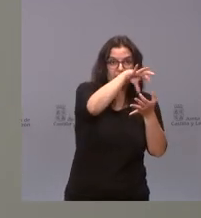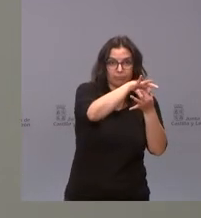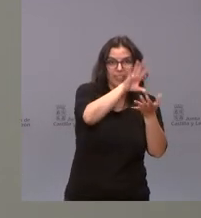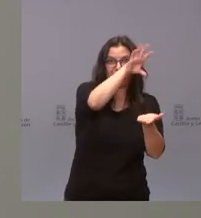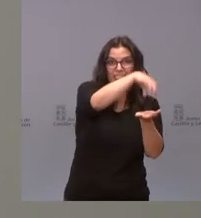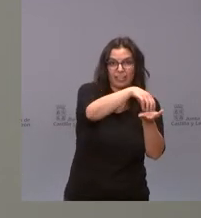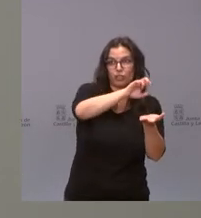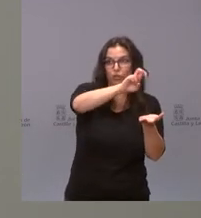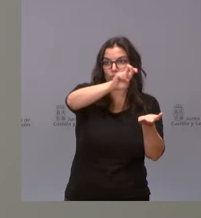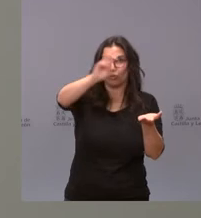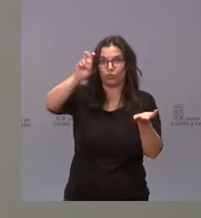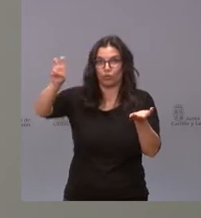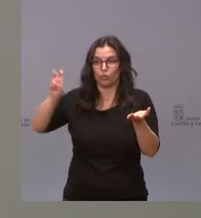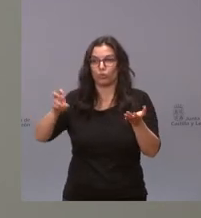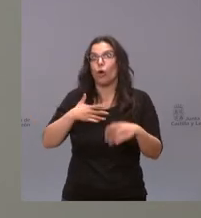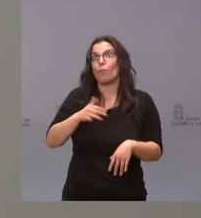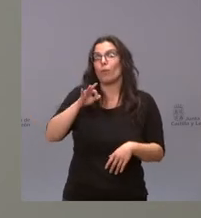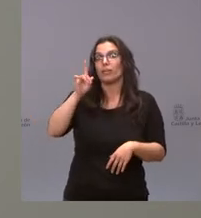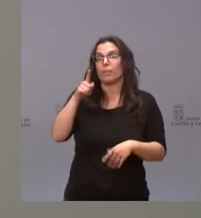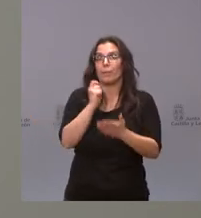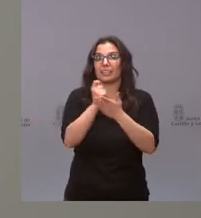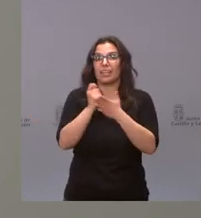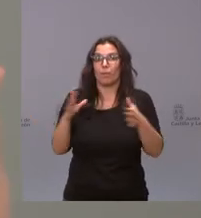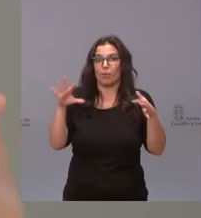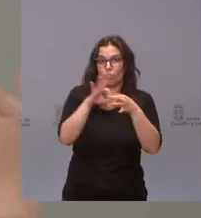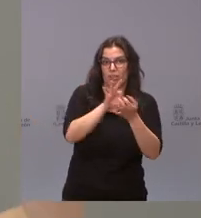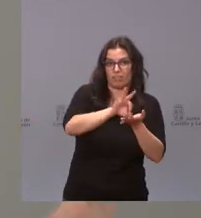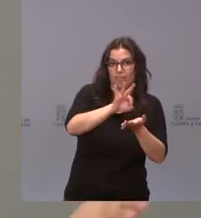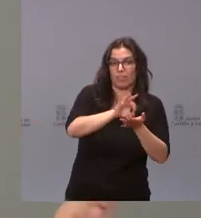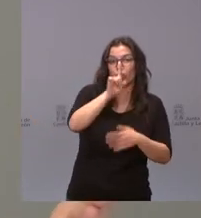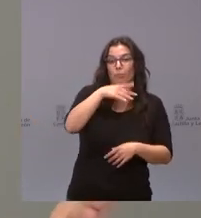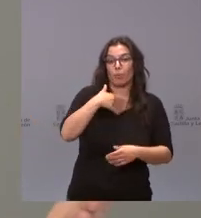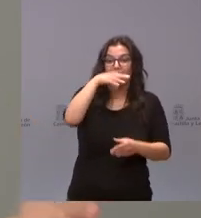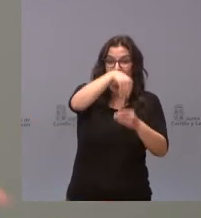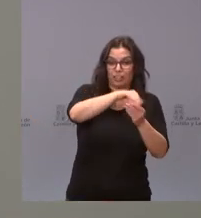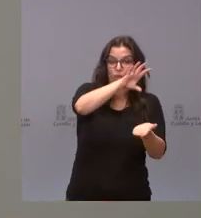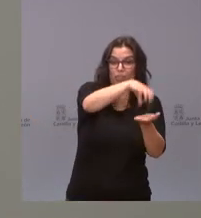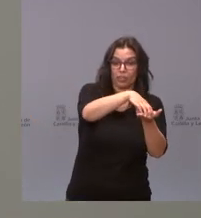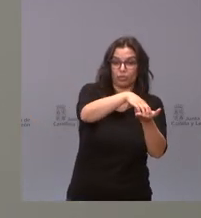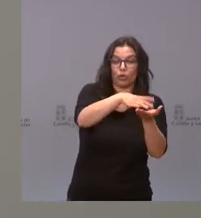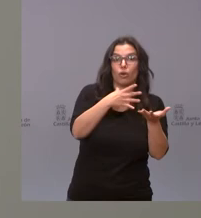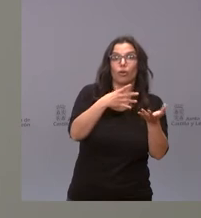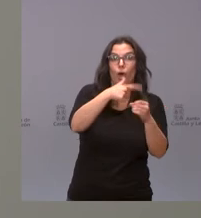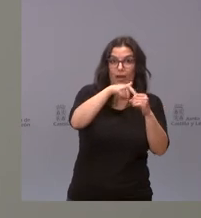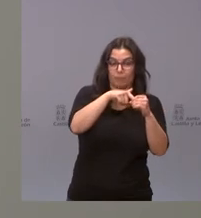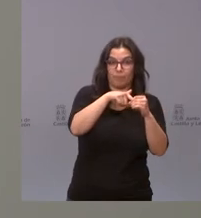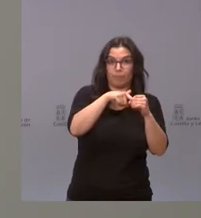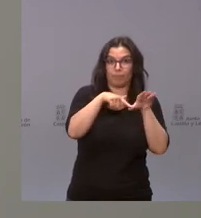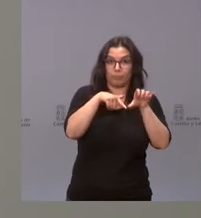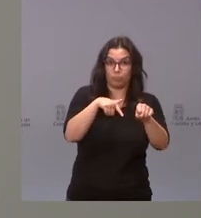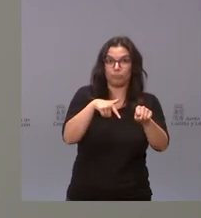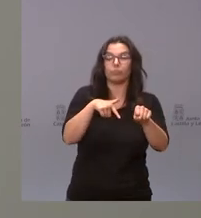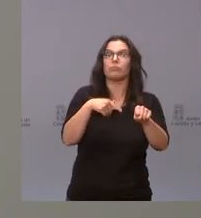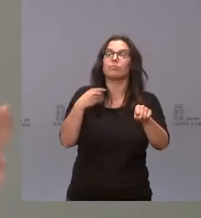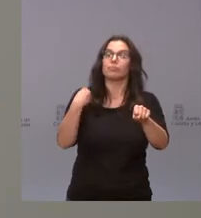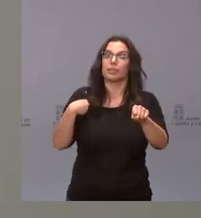con la prestación vinculada puede estar en un centro con esa prestación vinculada ocupando una plaza en ese